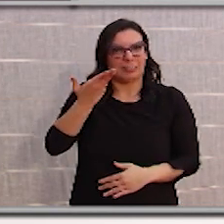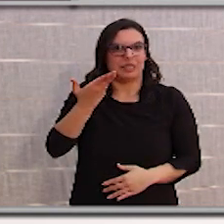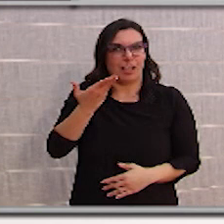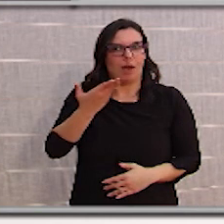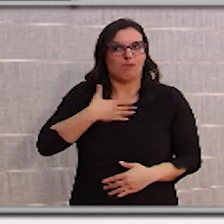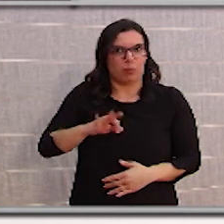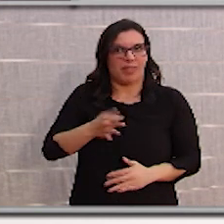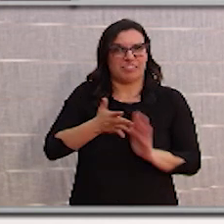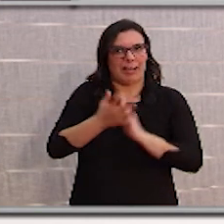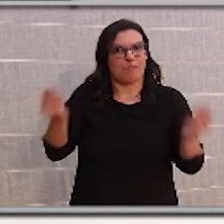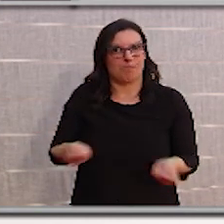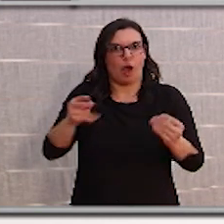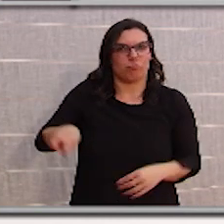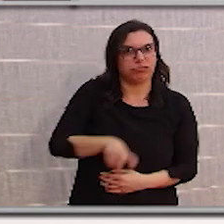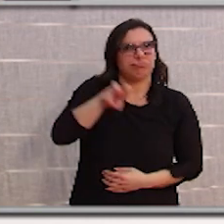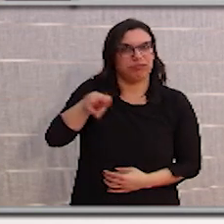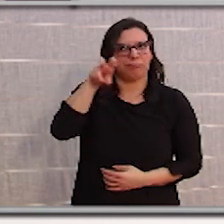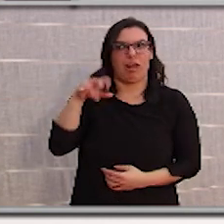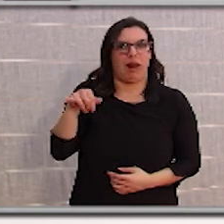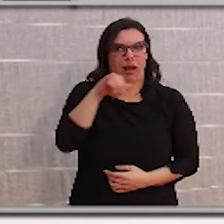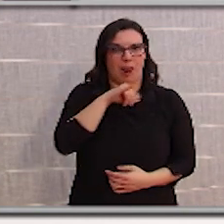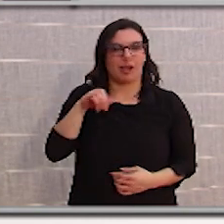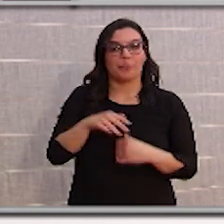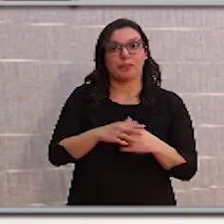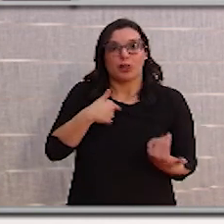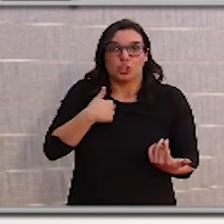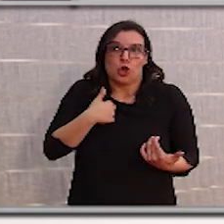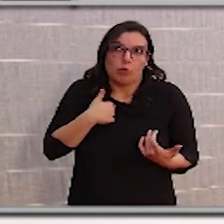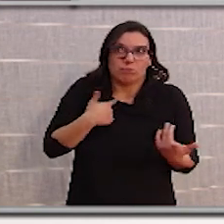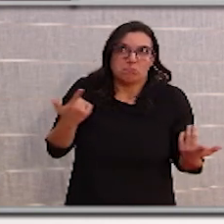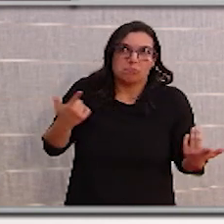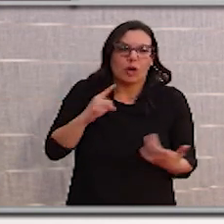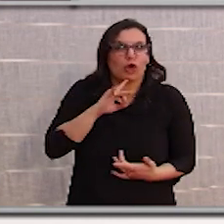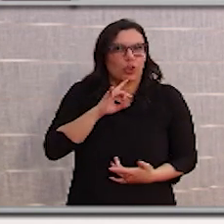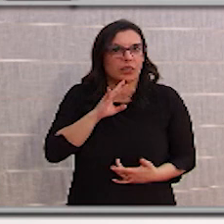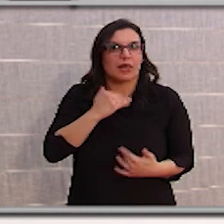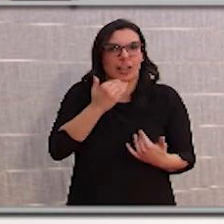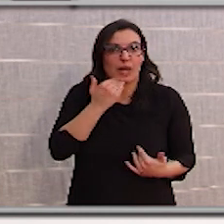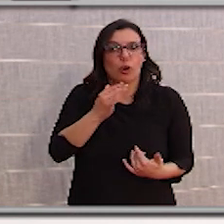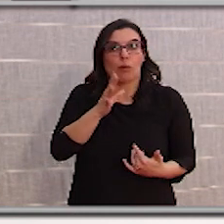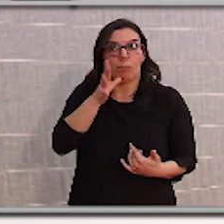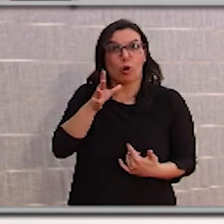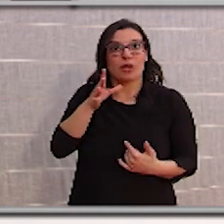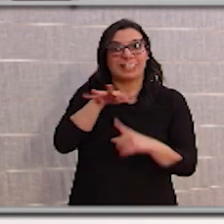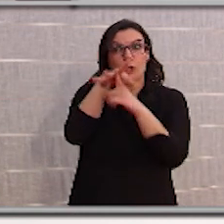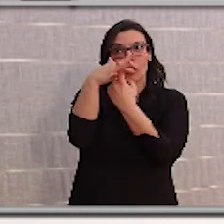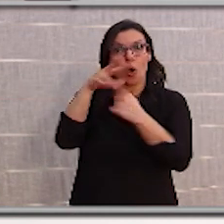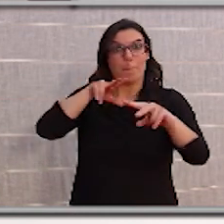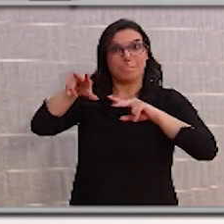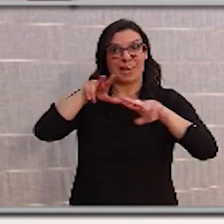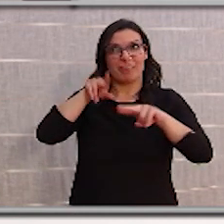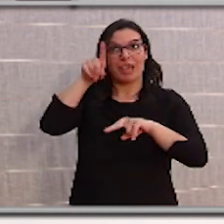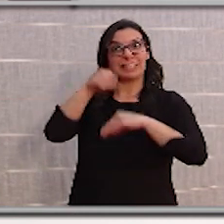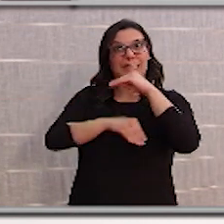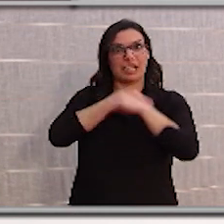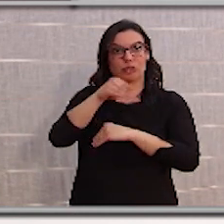se curan. Y yo estoy razonablemente satisfecha en relación a Miranda porque creo que las medidas que se están